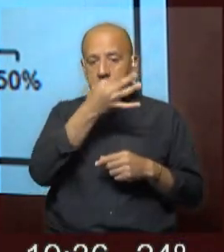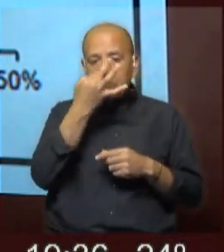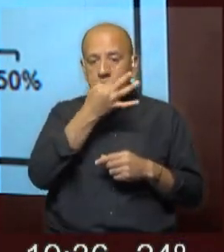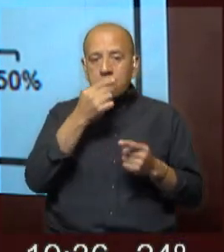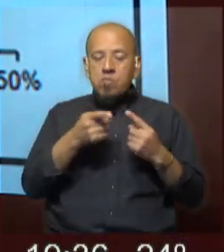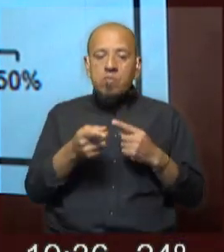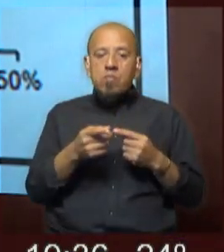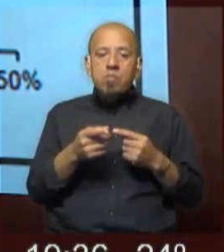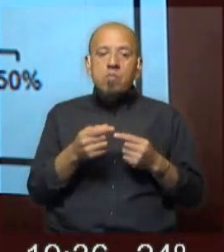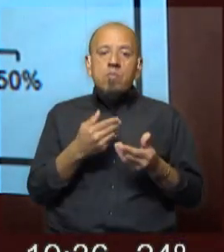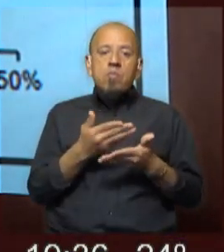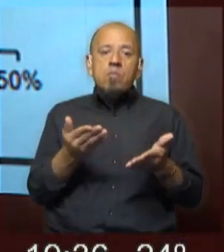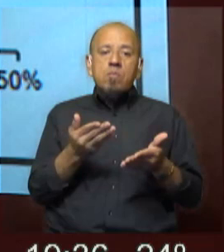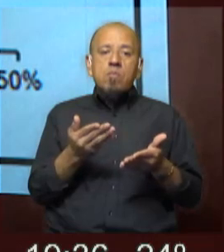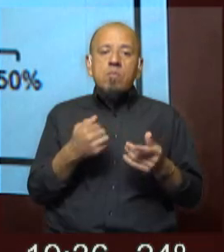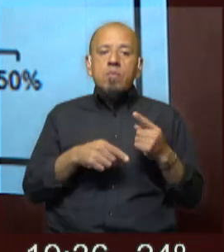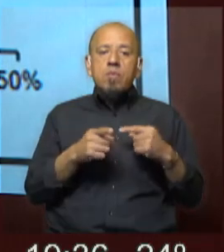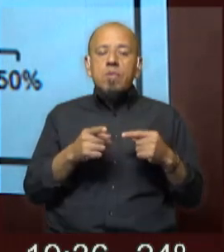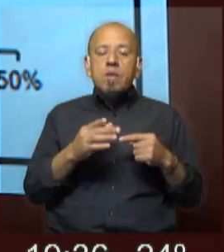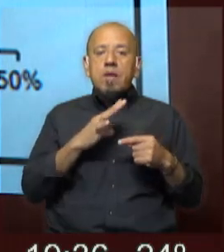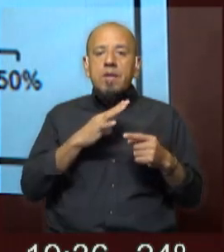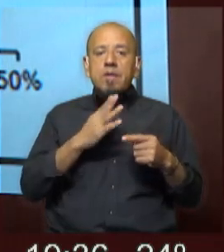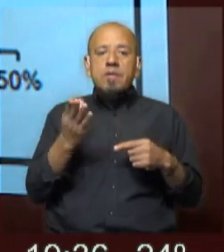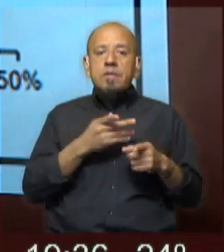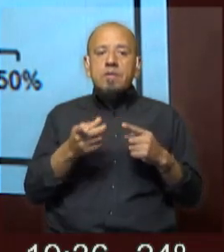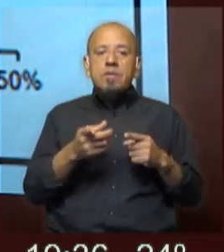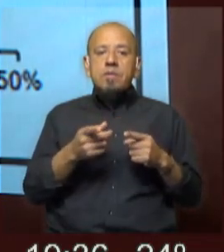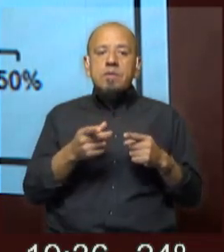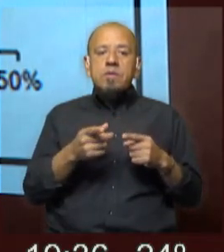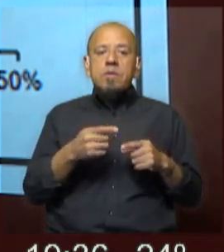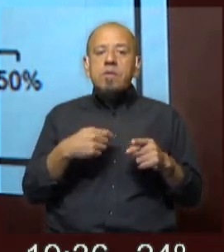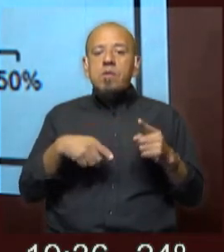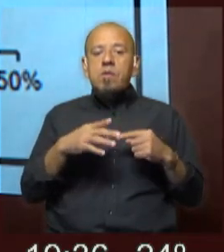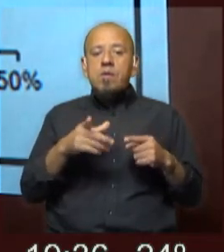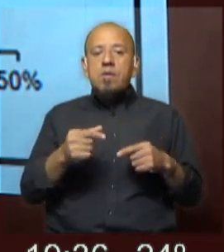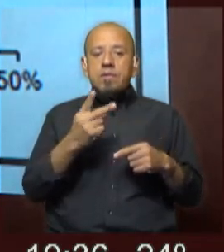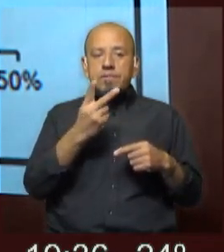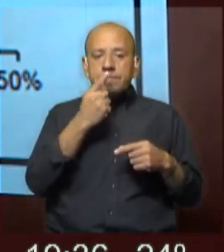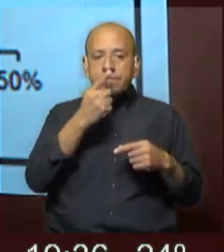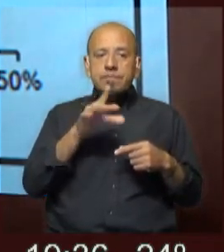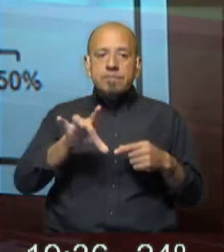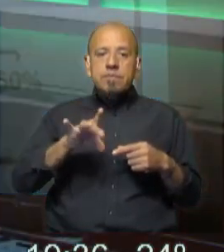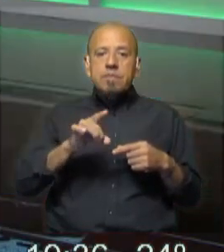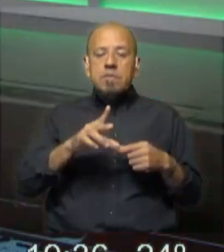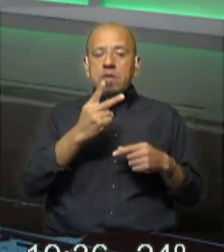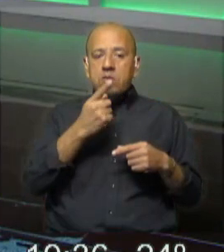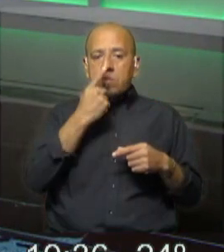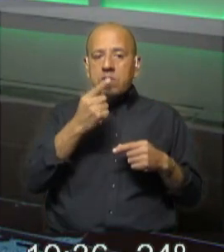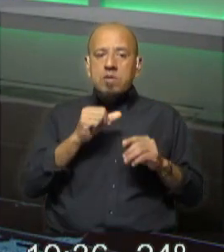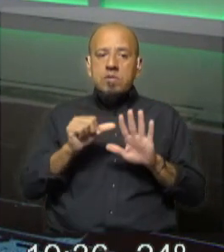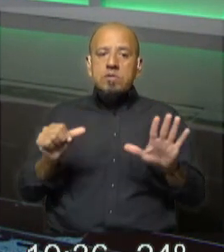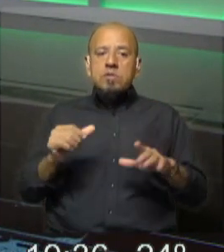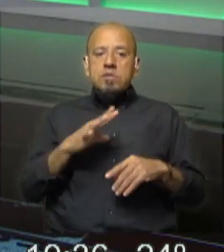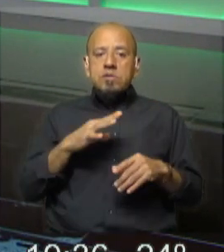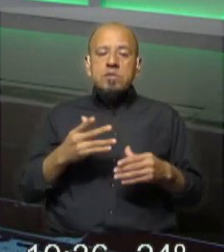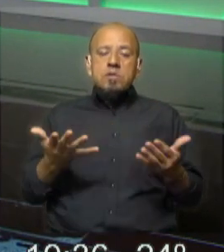cuentas que también es un porcentaje que se mantiene a lo largo de los años que por lo menos desde 2015-2016 es una cifra que se